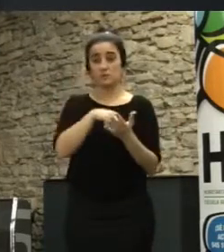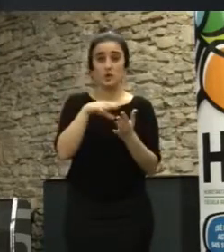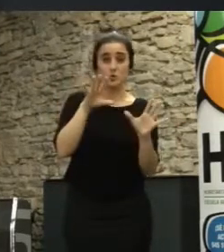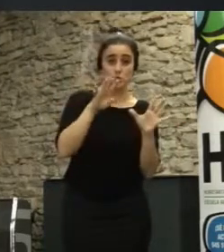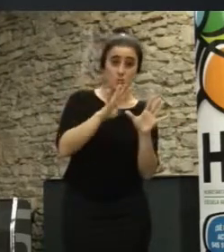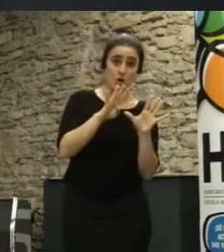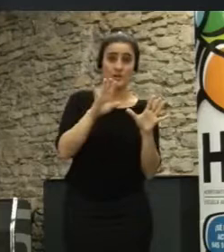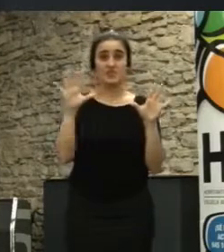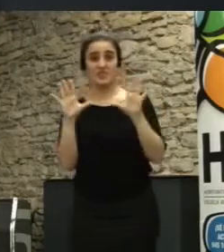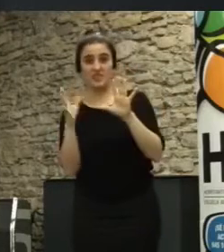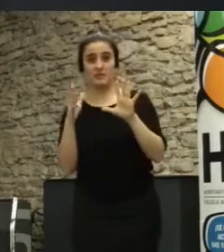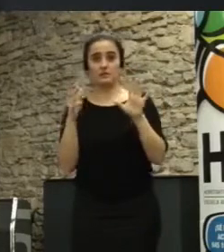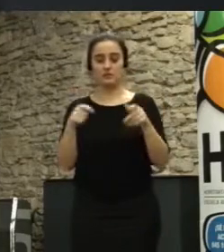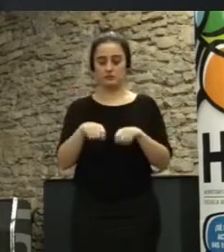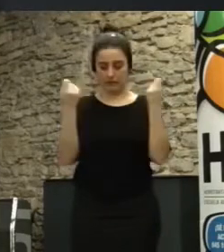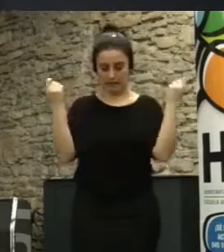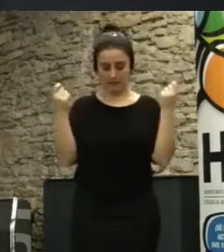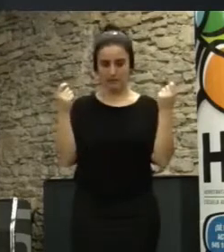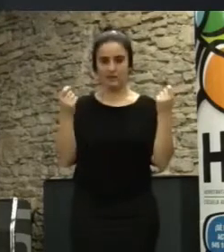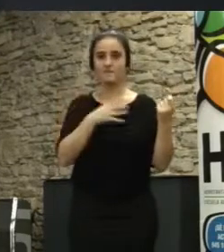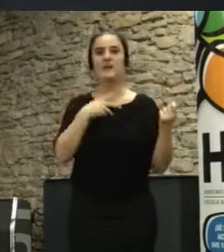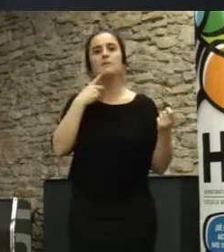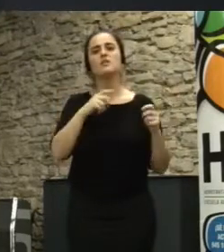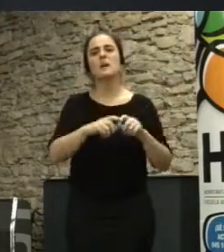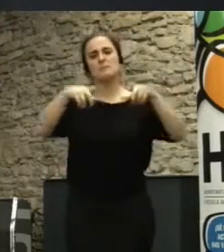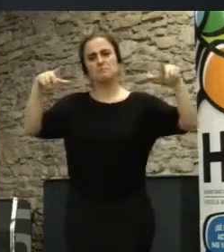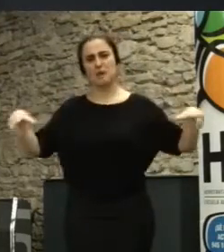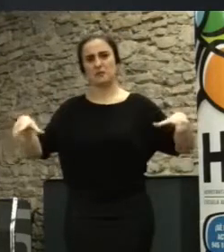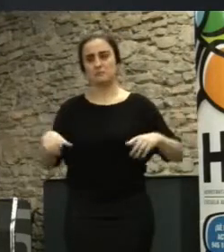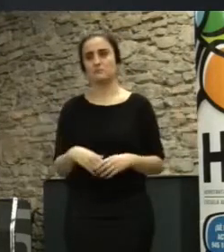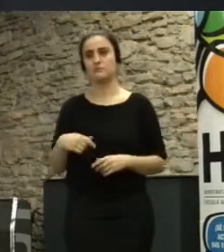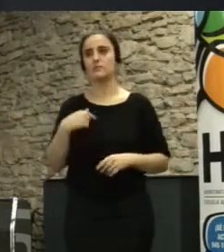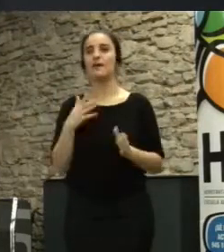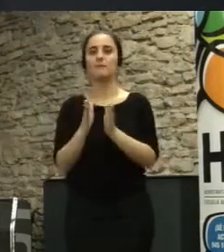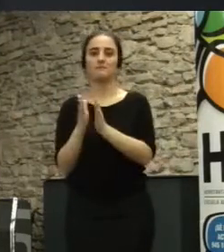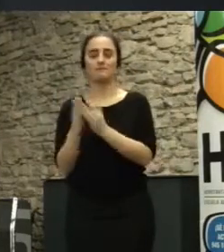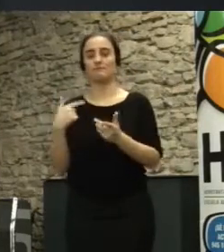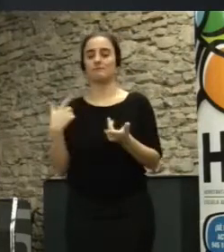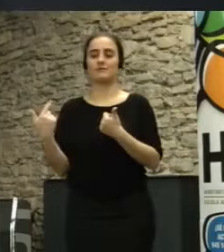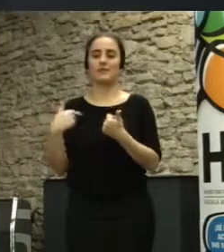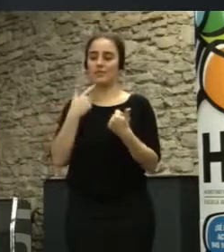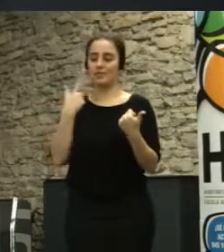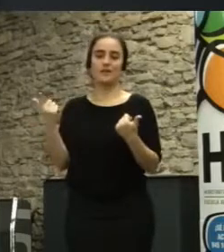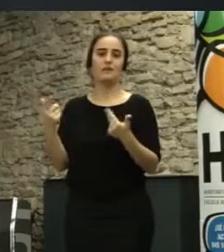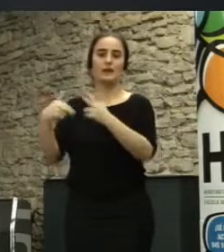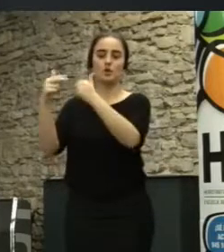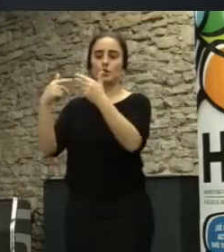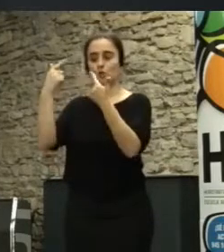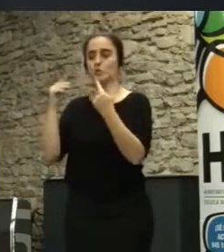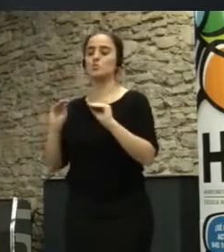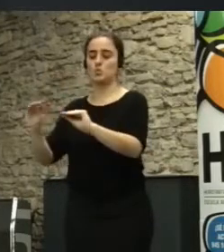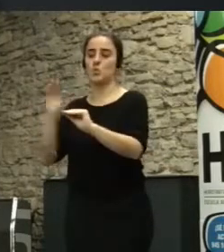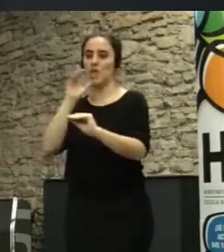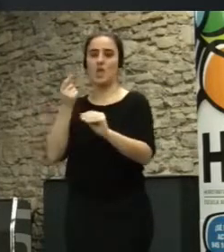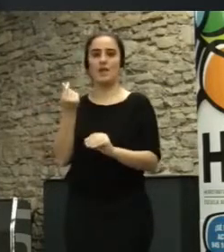con la idea de bueno pues hacemos otra más grande y claro le doy a mis colegas la construcción y me gasto un montón de dinero público luego la crisis